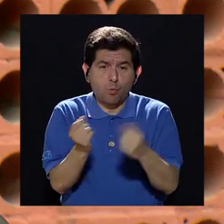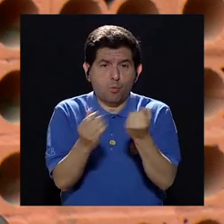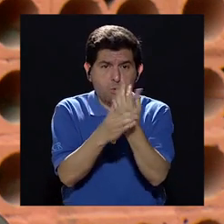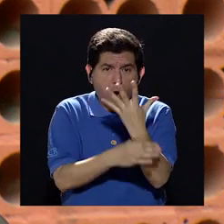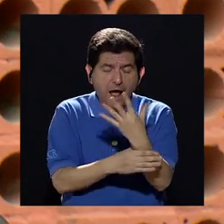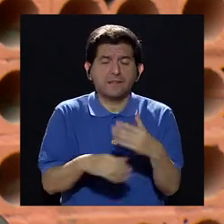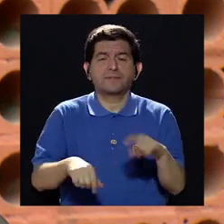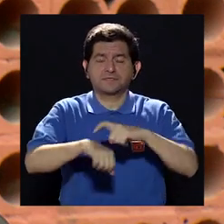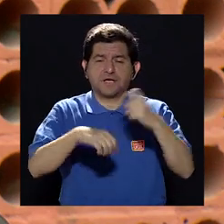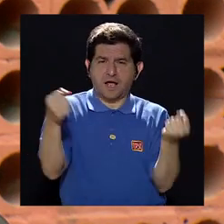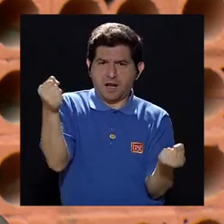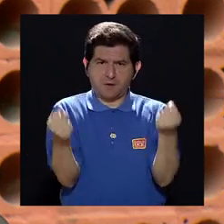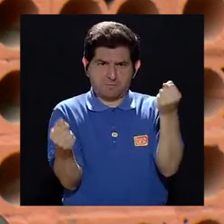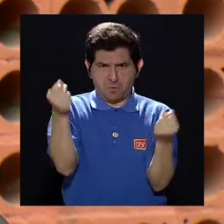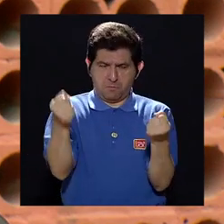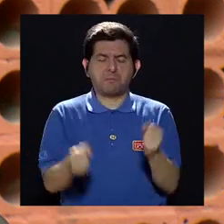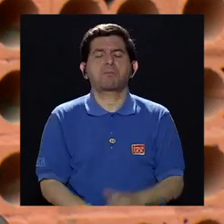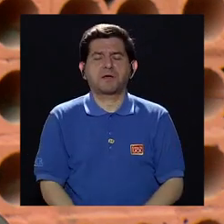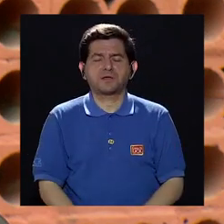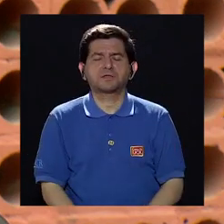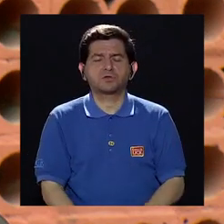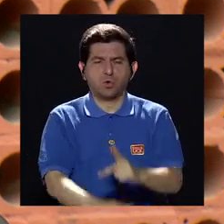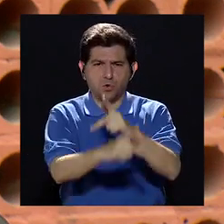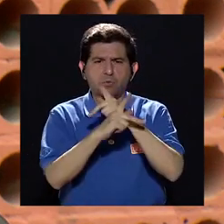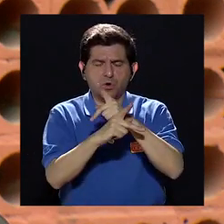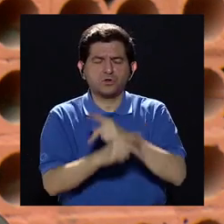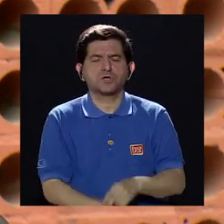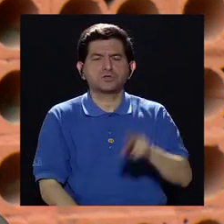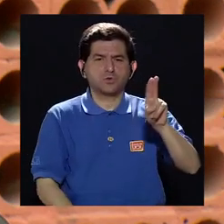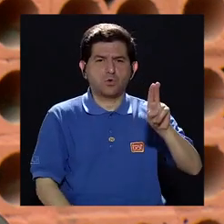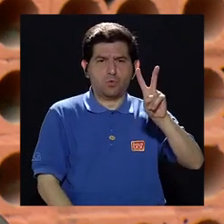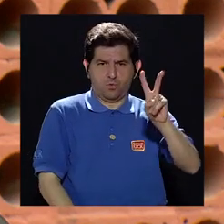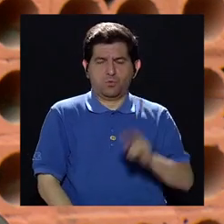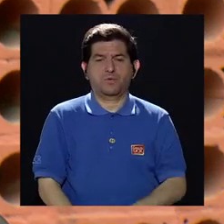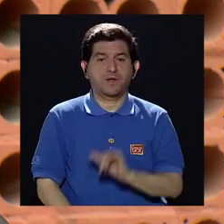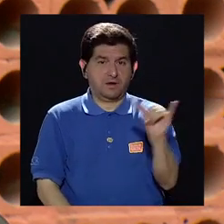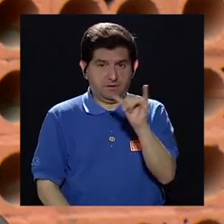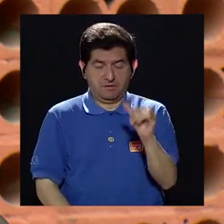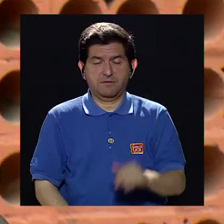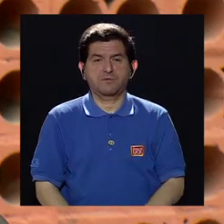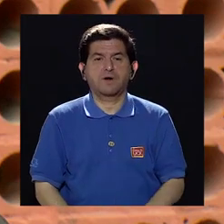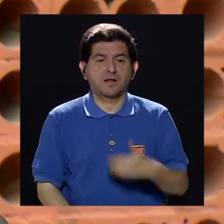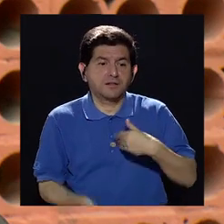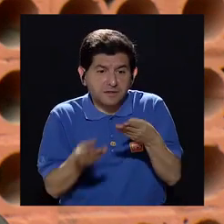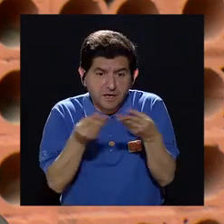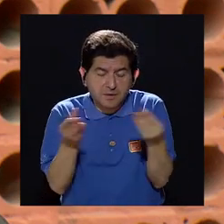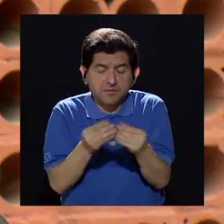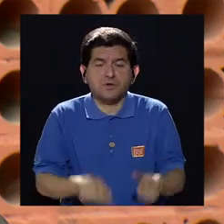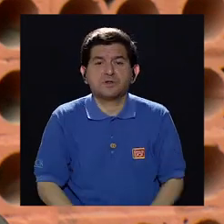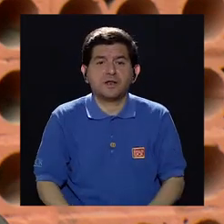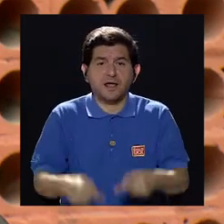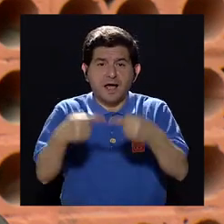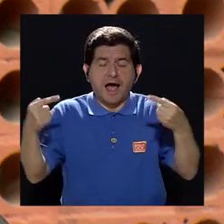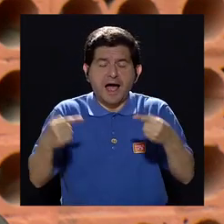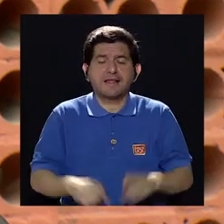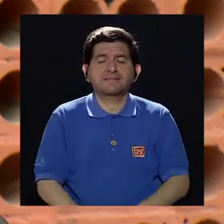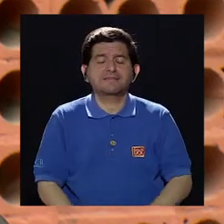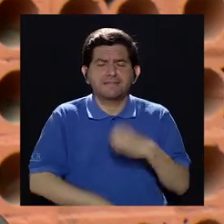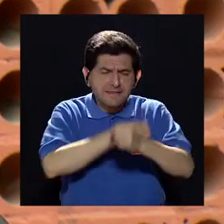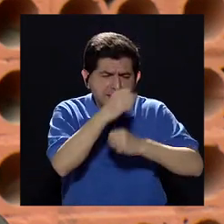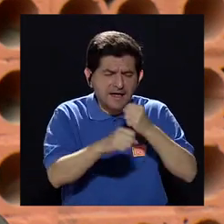los utilizo para manejar, existen guantes con protección ultravioleta y que además tienen productos anti-aging